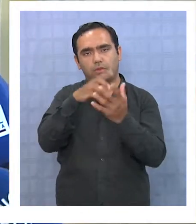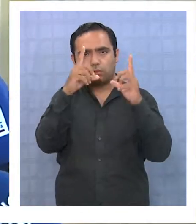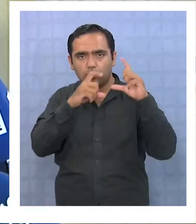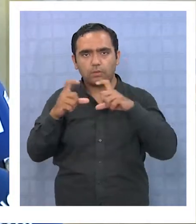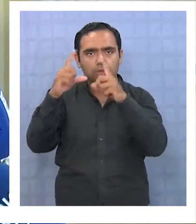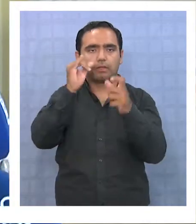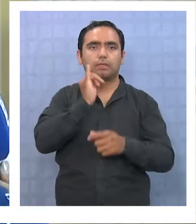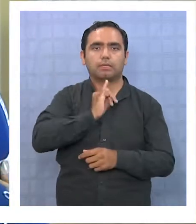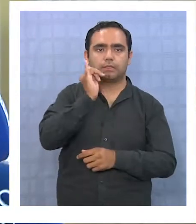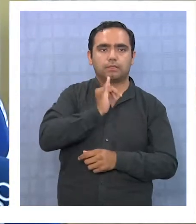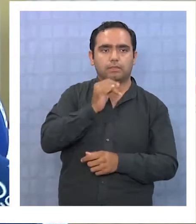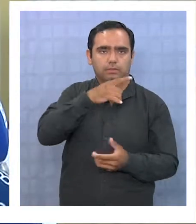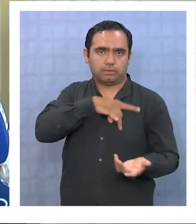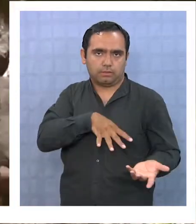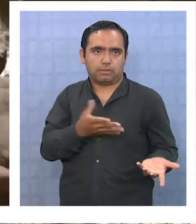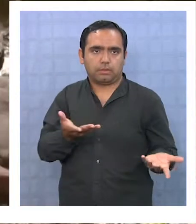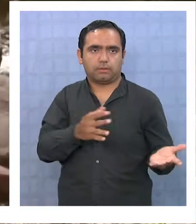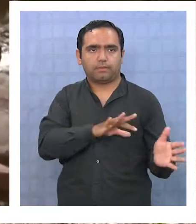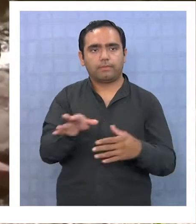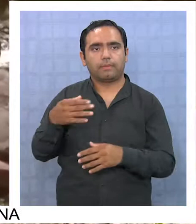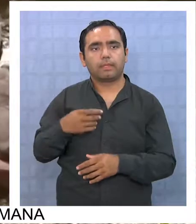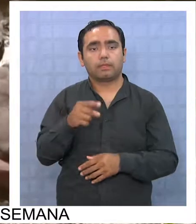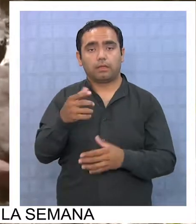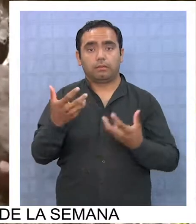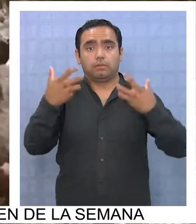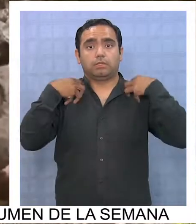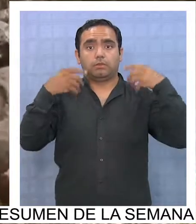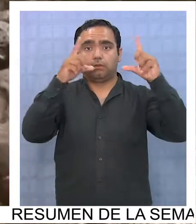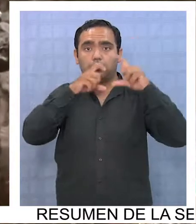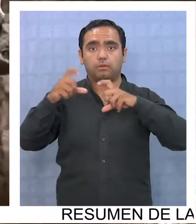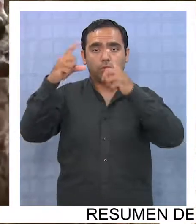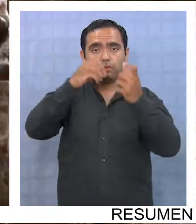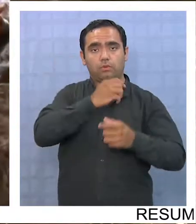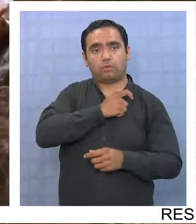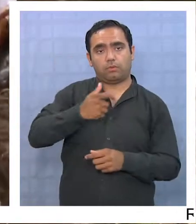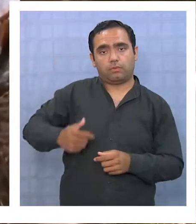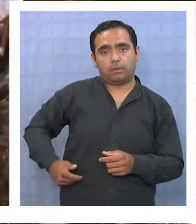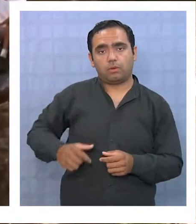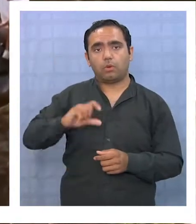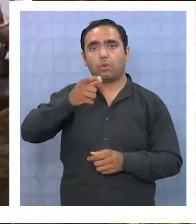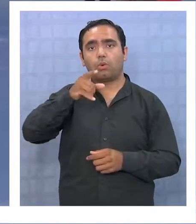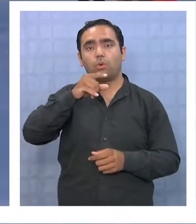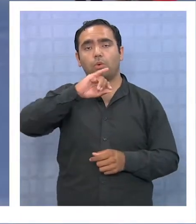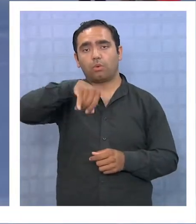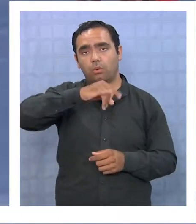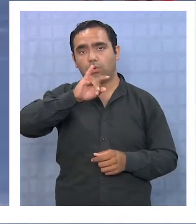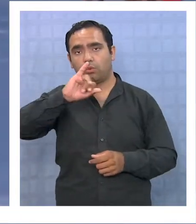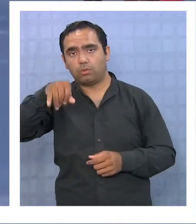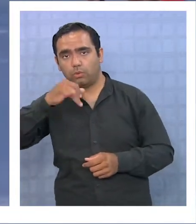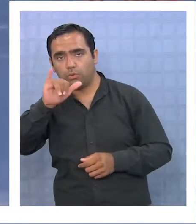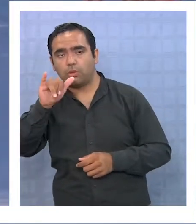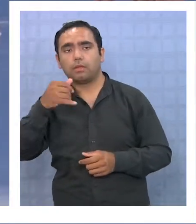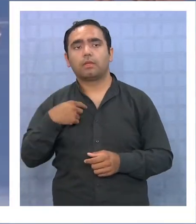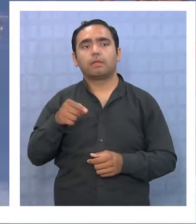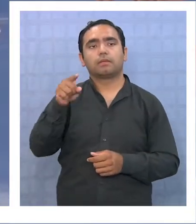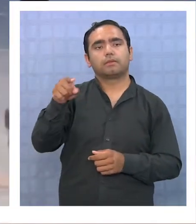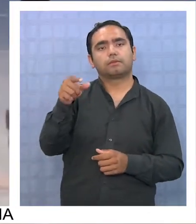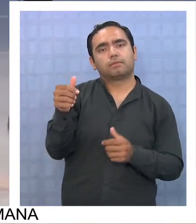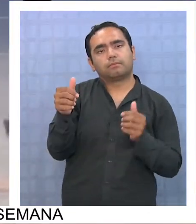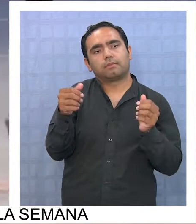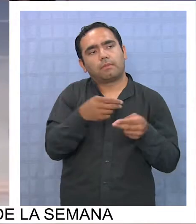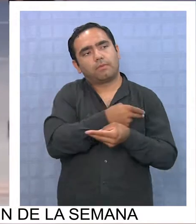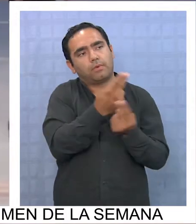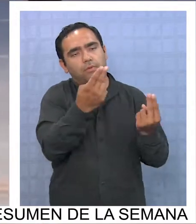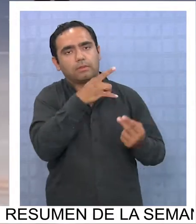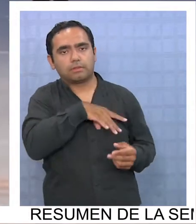turística más importante de Chile, para mi gusto. Para los encargados de turismo y marketing del gobierno provincial de Jujuy, la ruta dispuesta por DAP permite